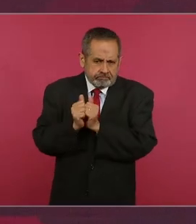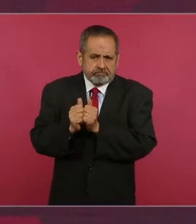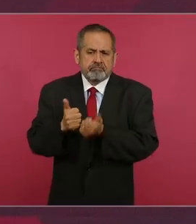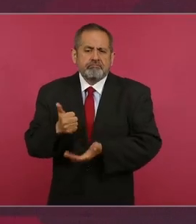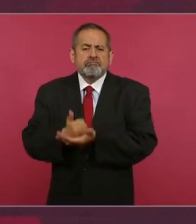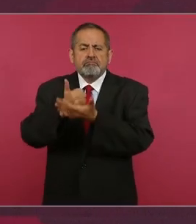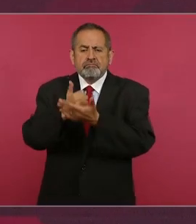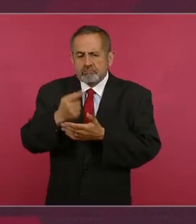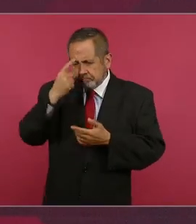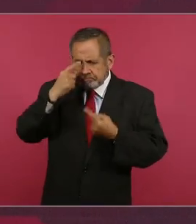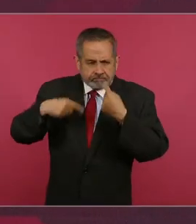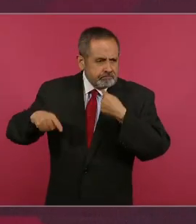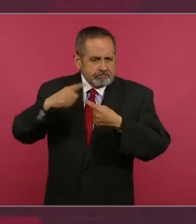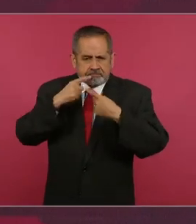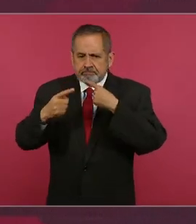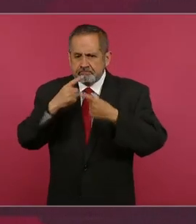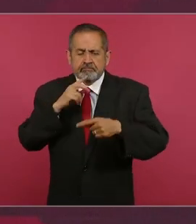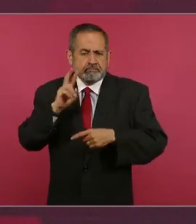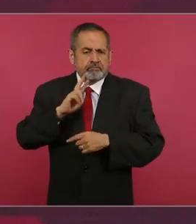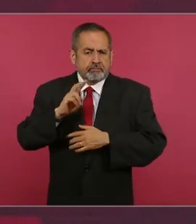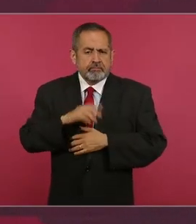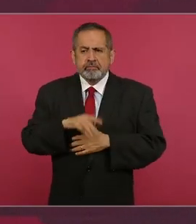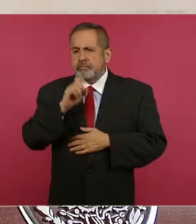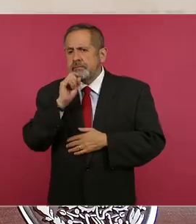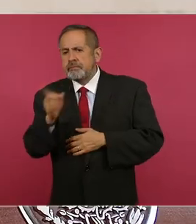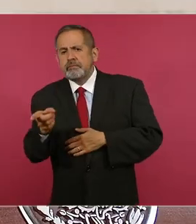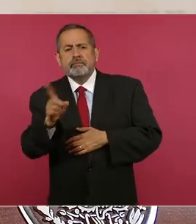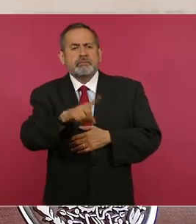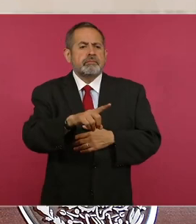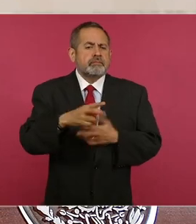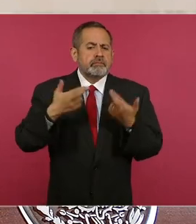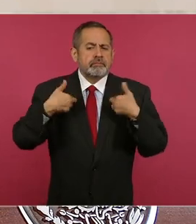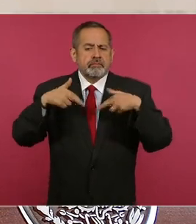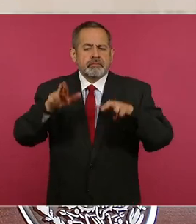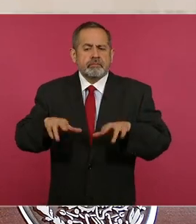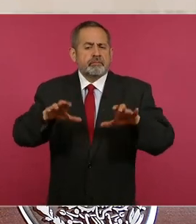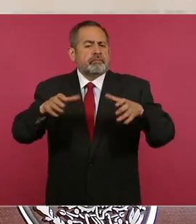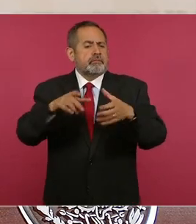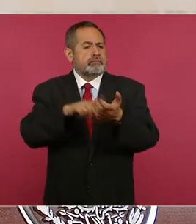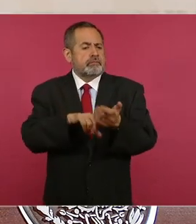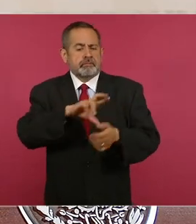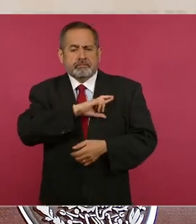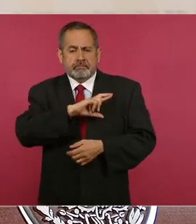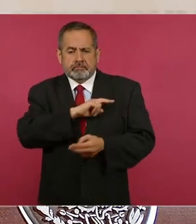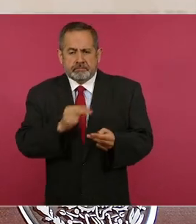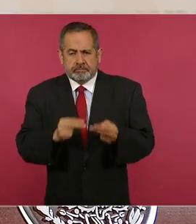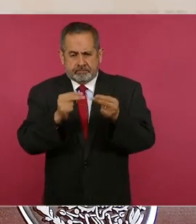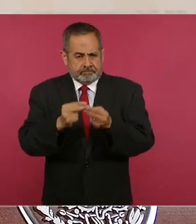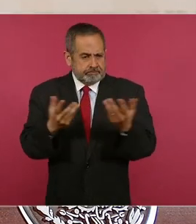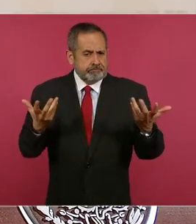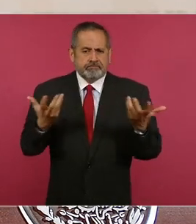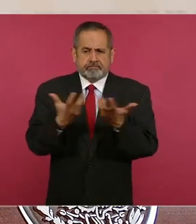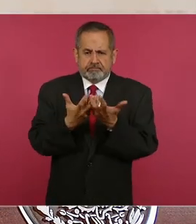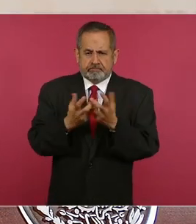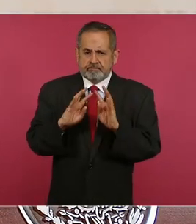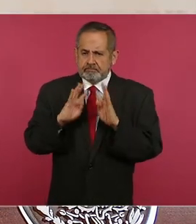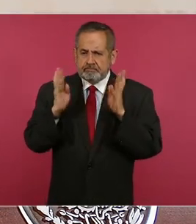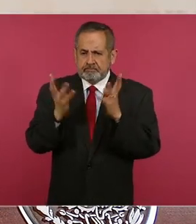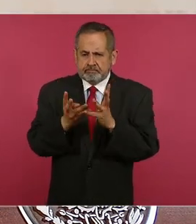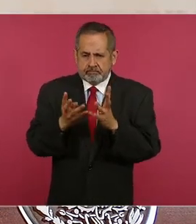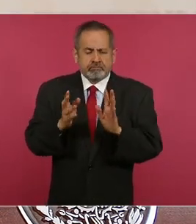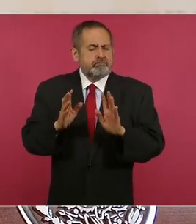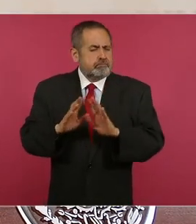también representantes del sector privado. Ya mañana,